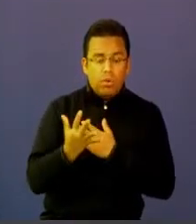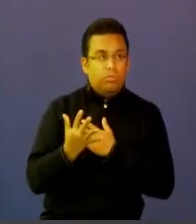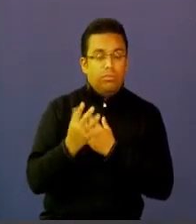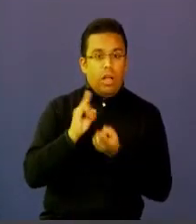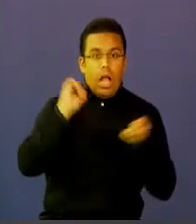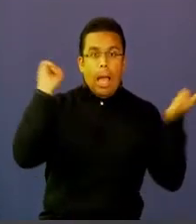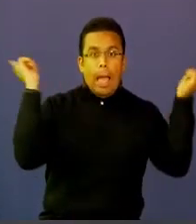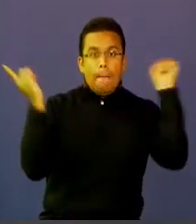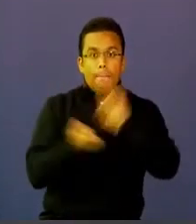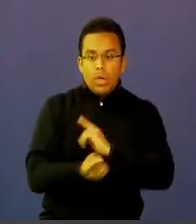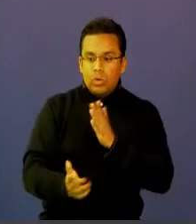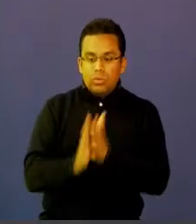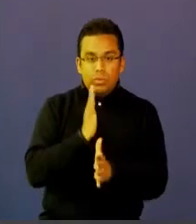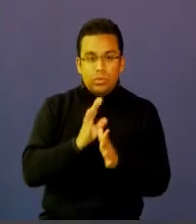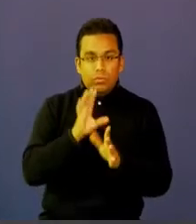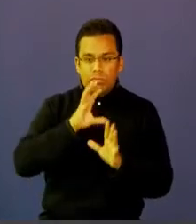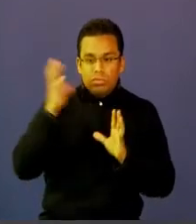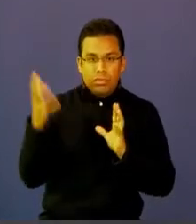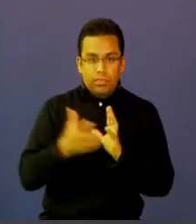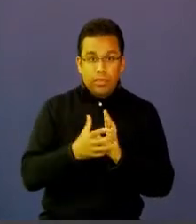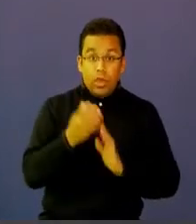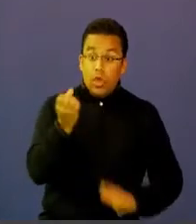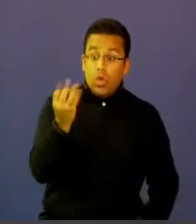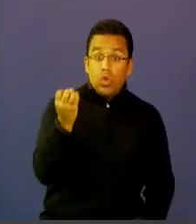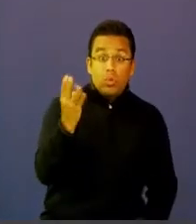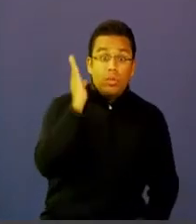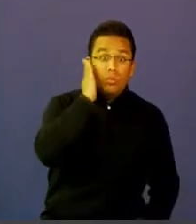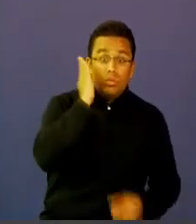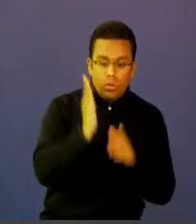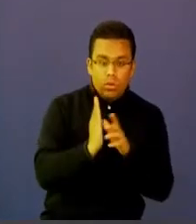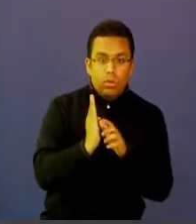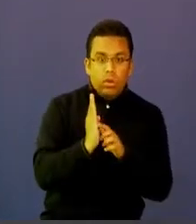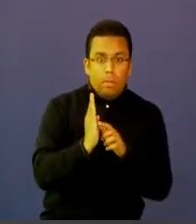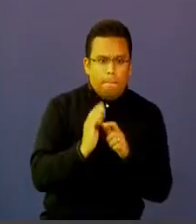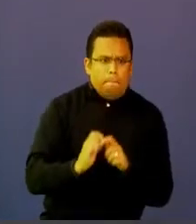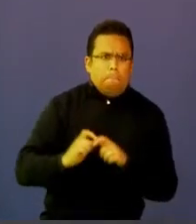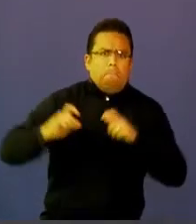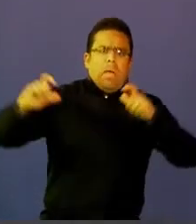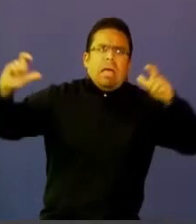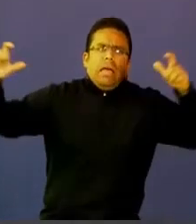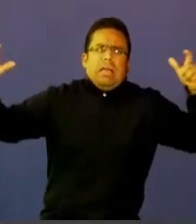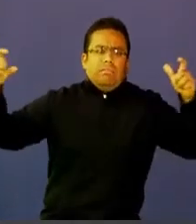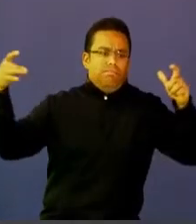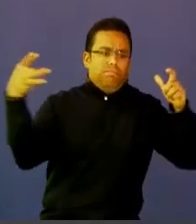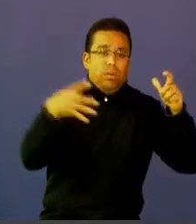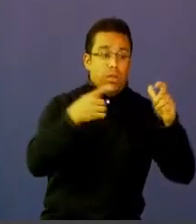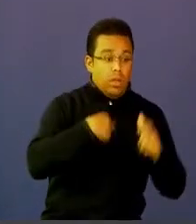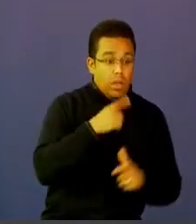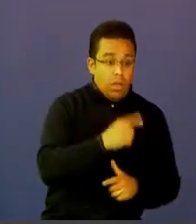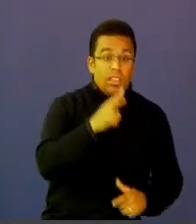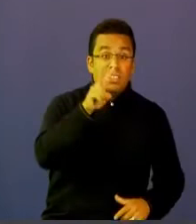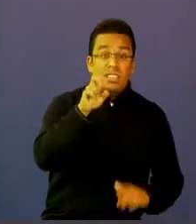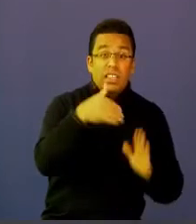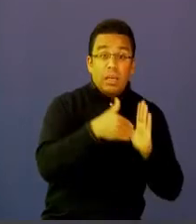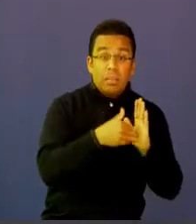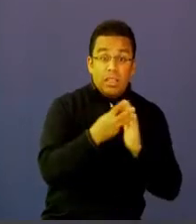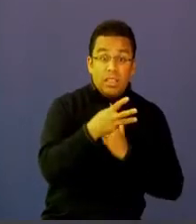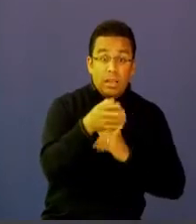historia de todos los ciudadanos en el mundo. Y es que el número de teléfonos móviles superó el número de ciudadanos. Eso quiere decir que estadísticamente